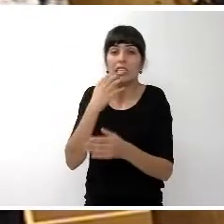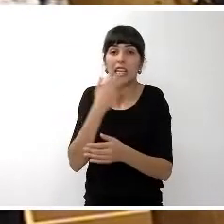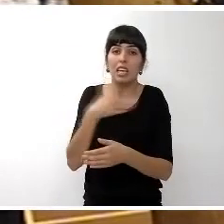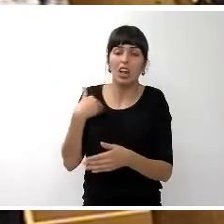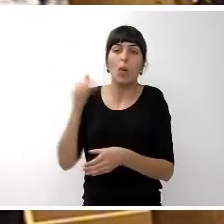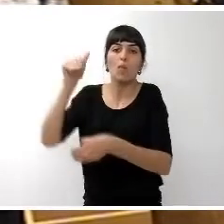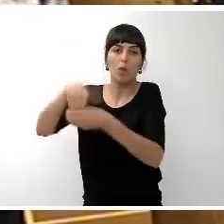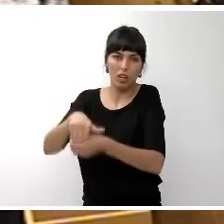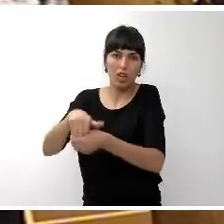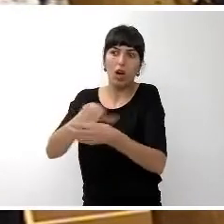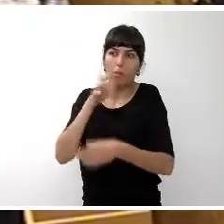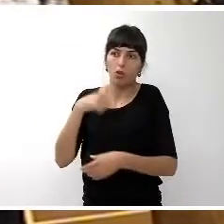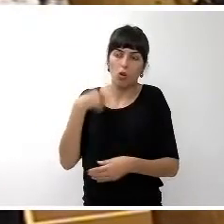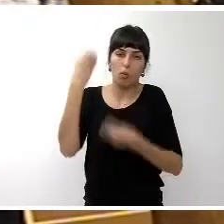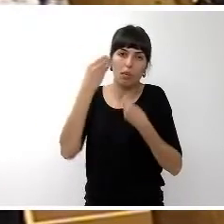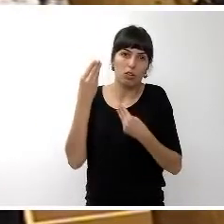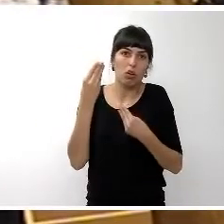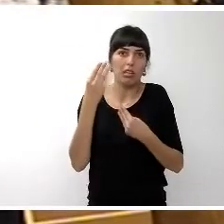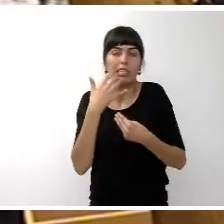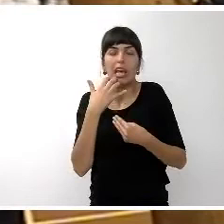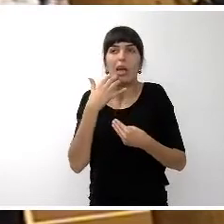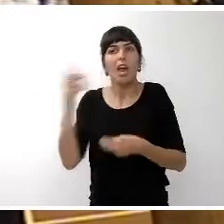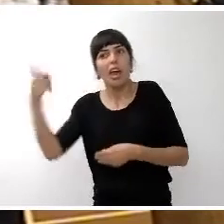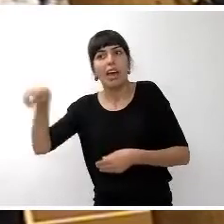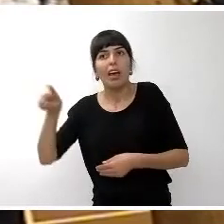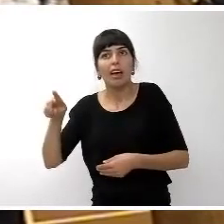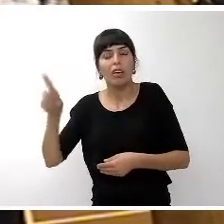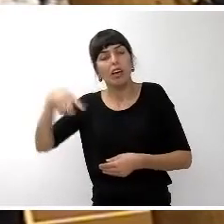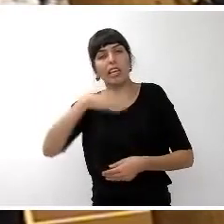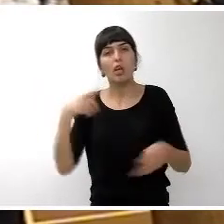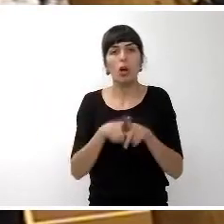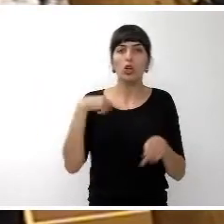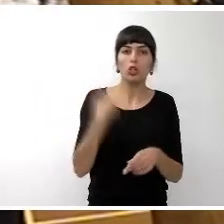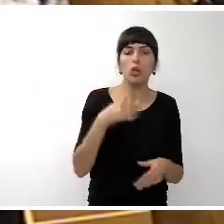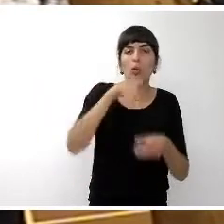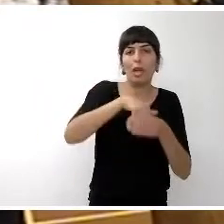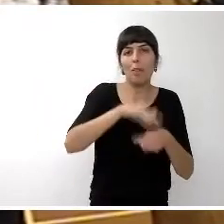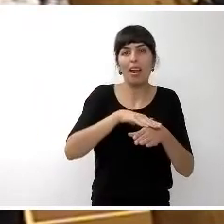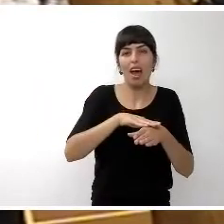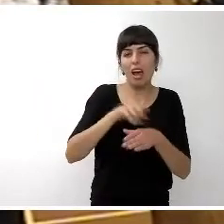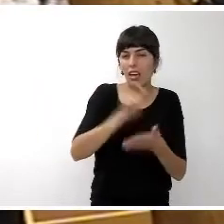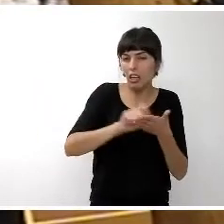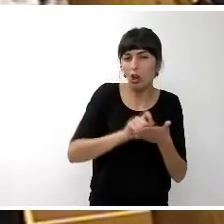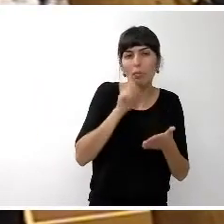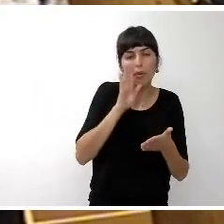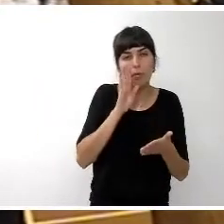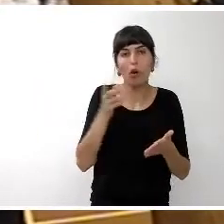consejeros de este cabildo tengan que votar no a Eduardo Galeano, porque no es no. No sé si me explico.